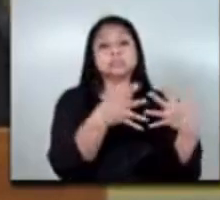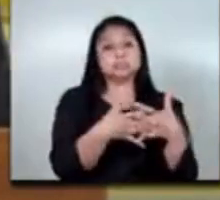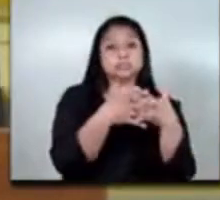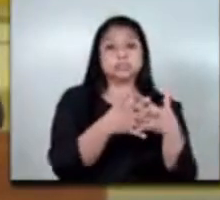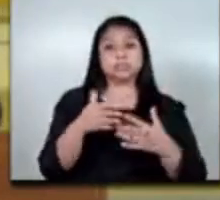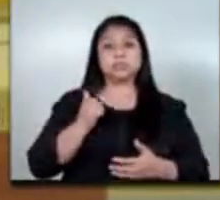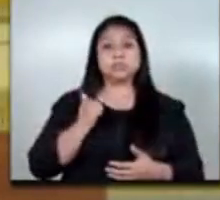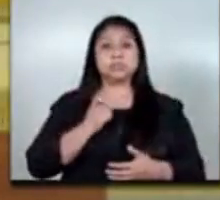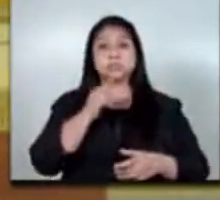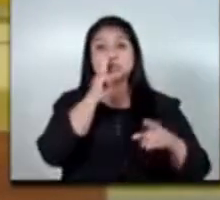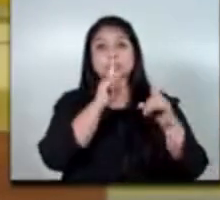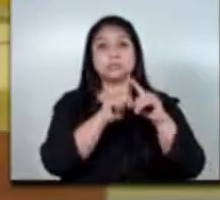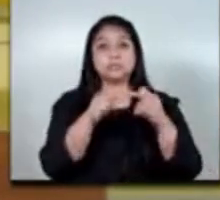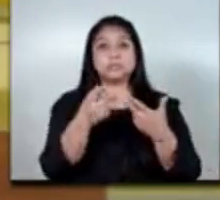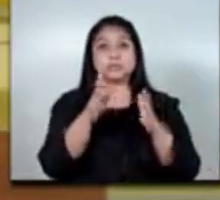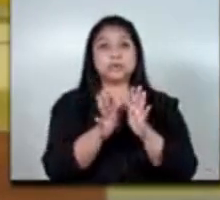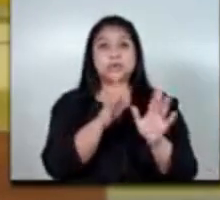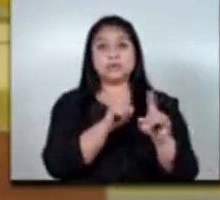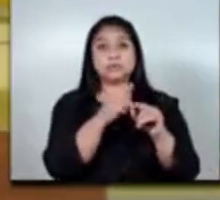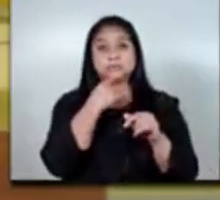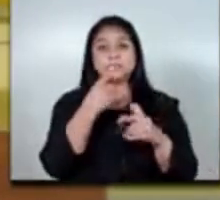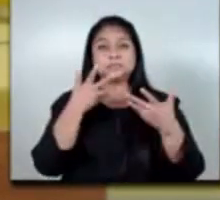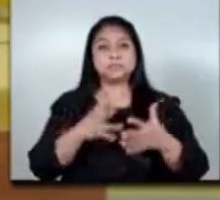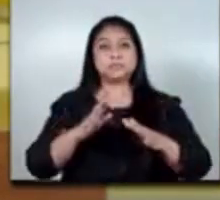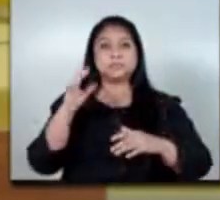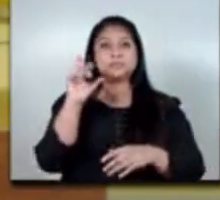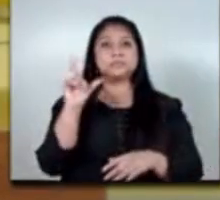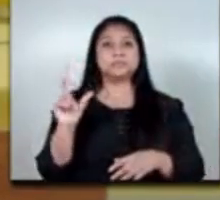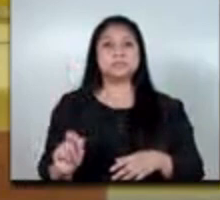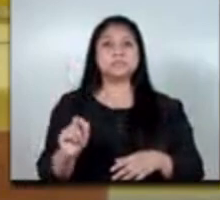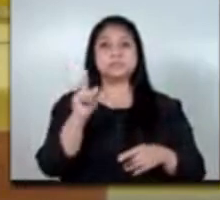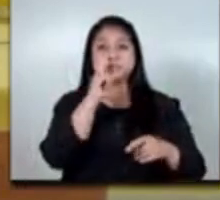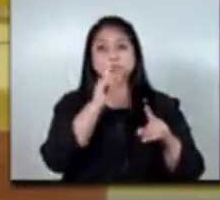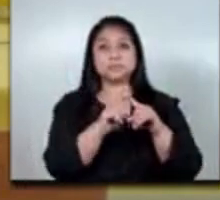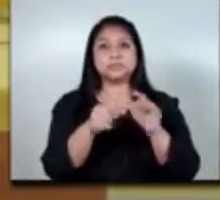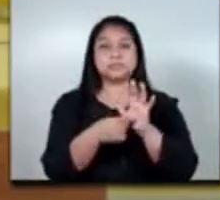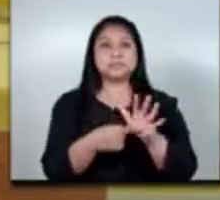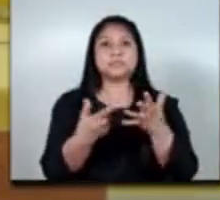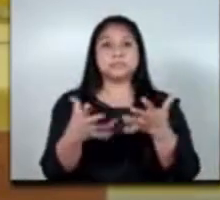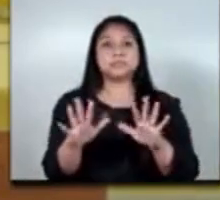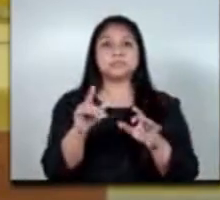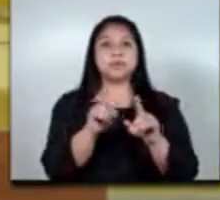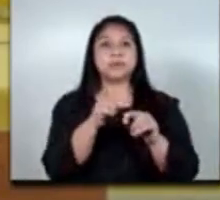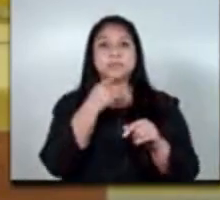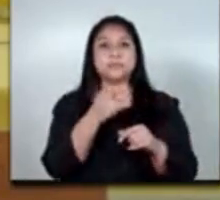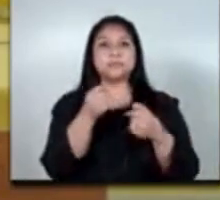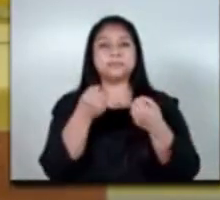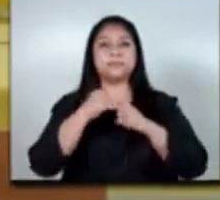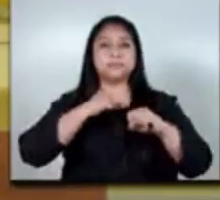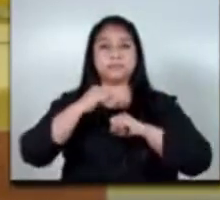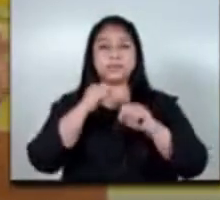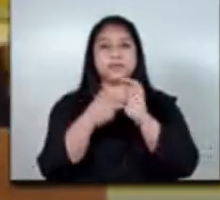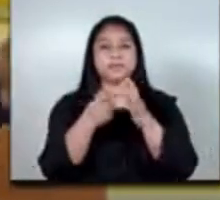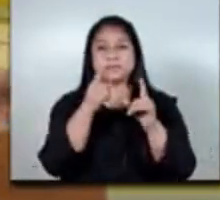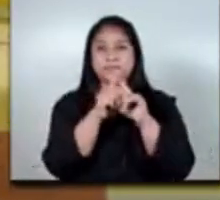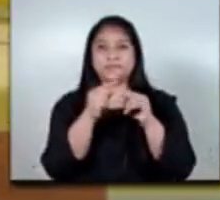próximamente a italia con quienes ya fuimos incluidos en la lista de los países que pueden aplicar y dios primero